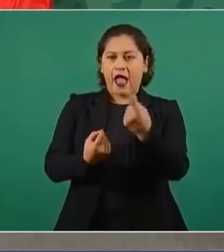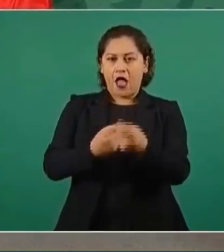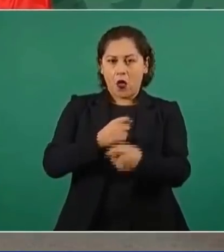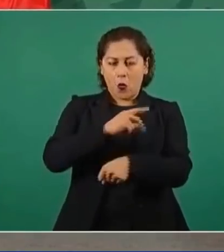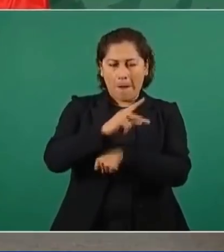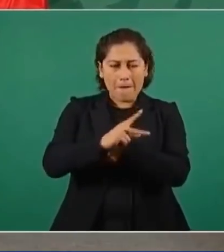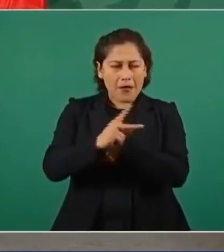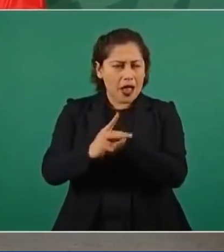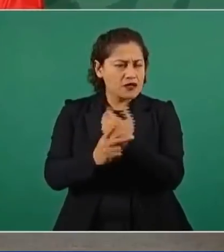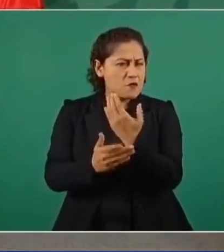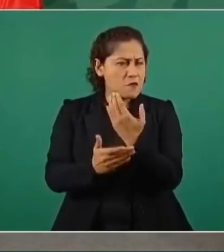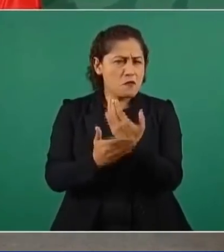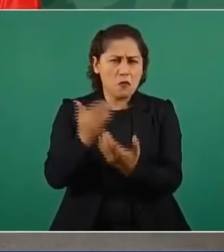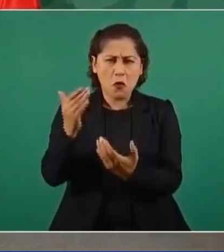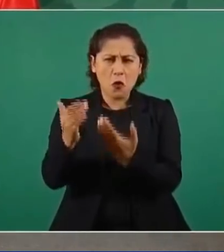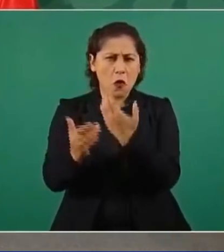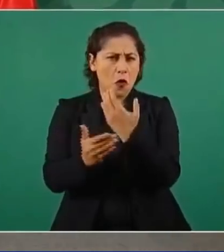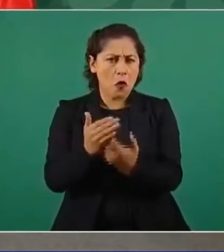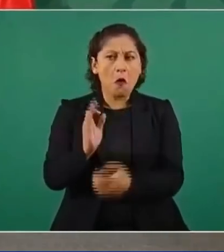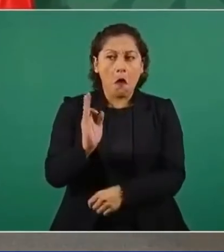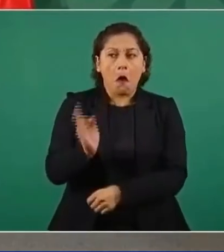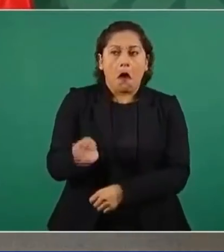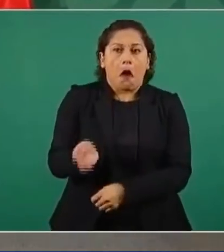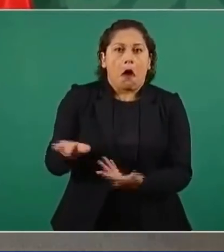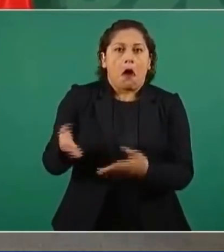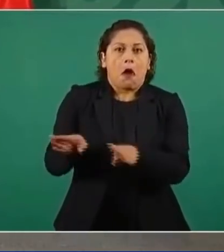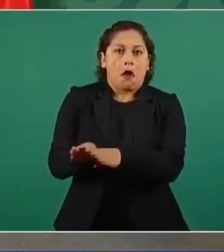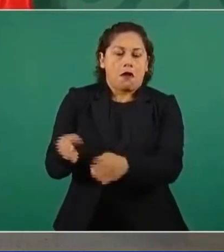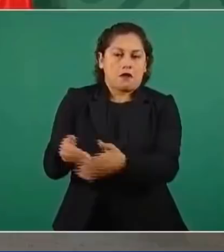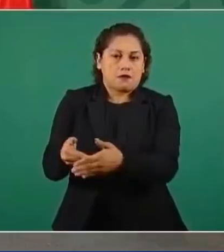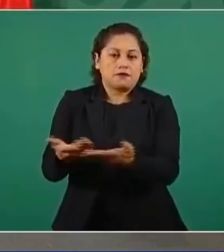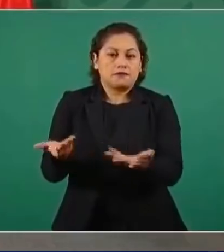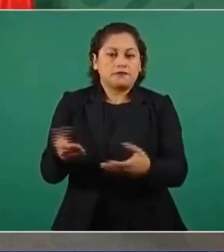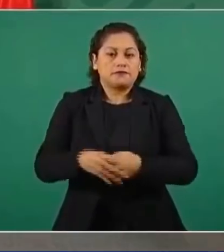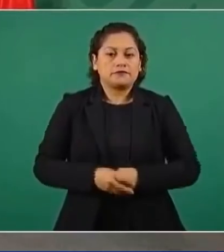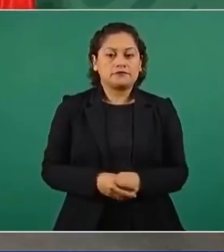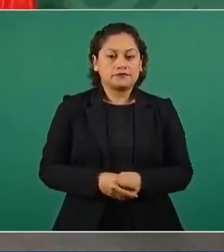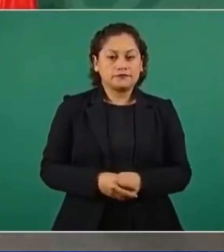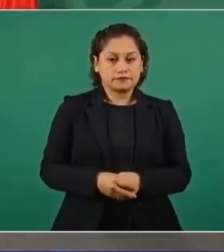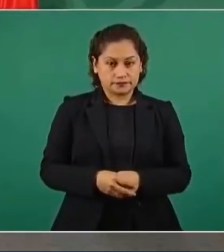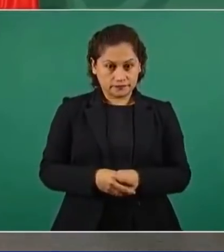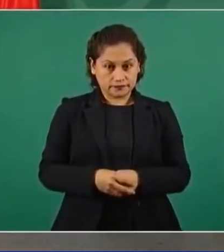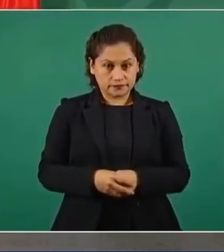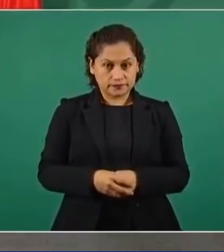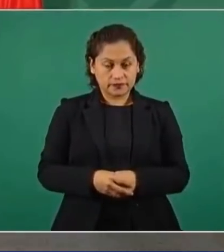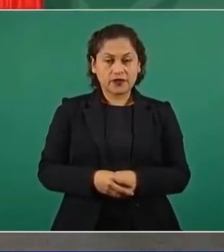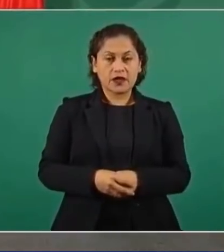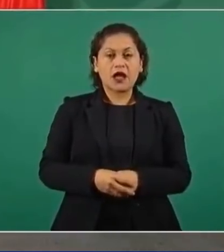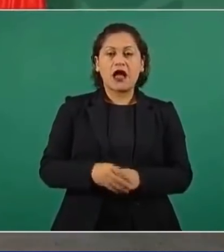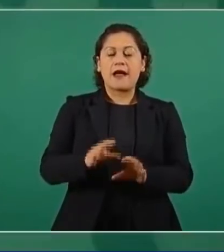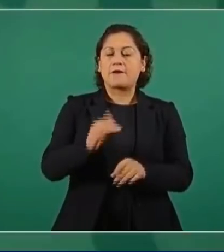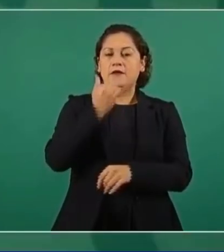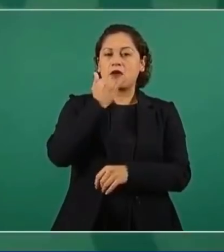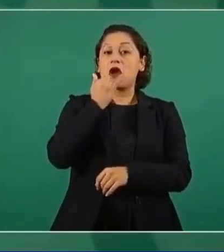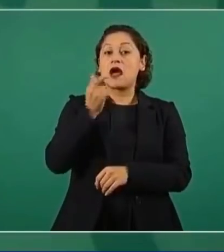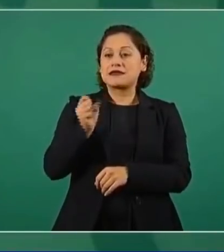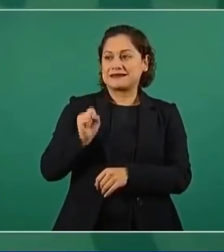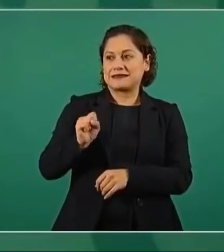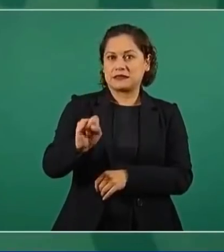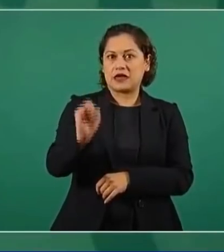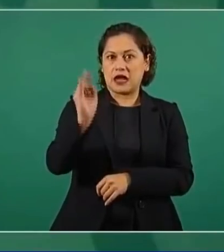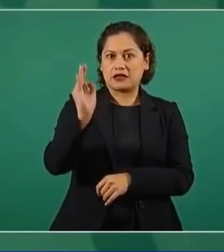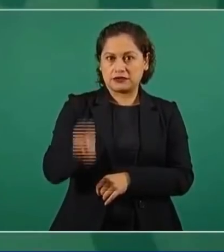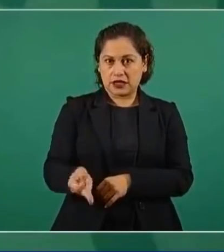y como a favor del bloqueo y como